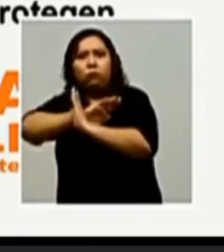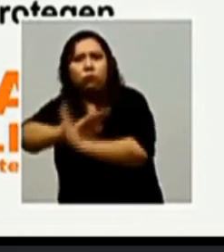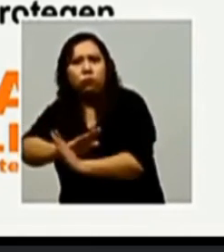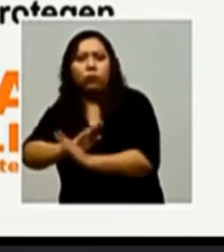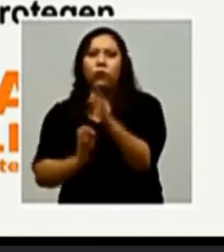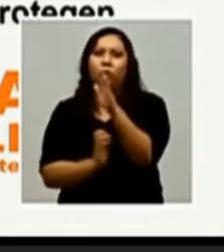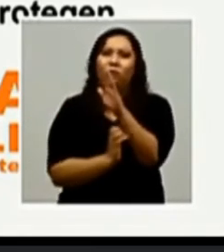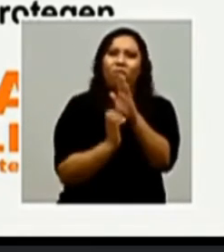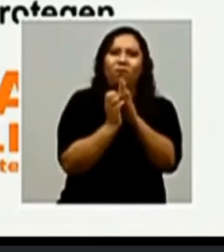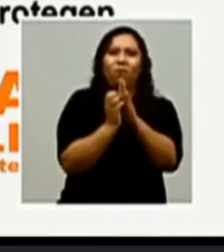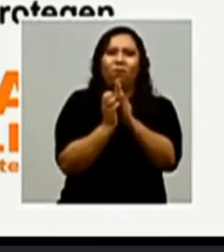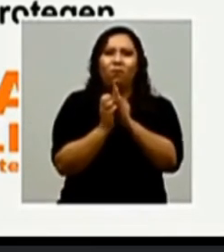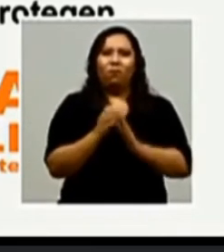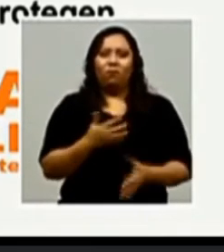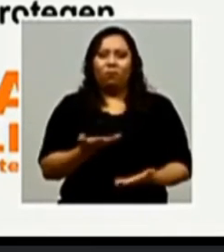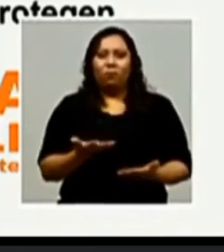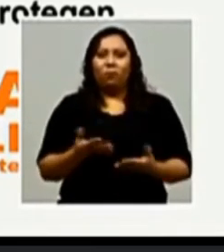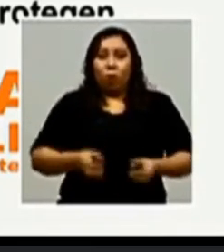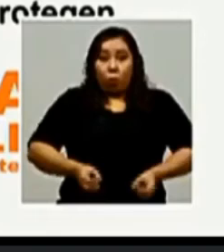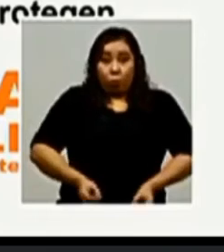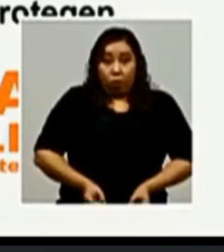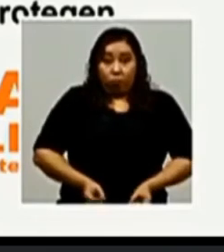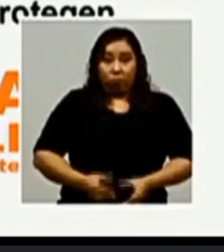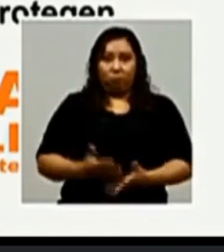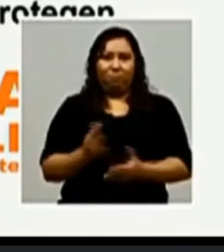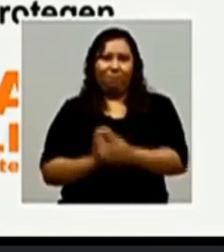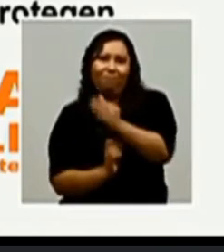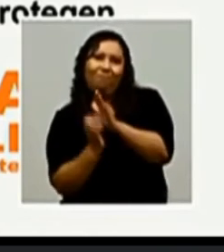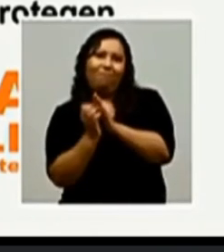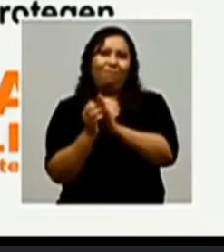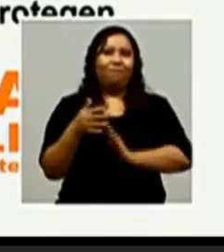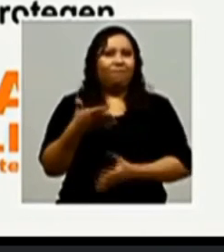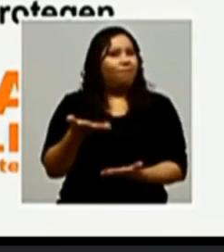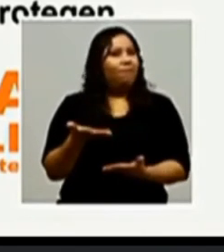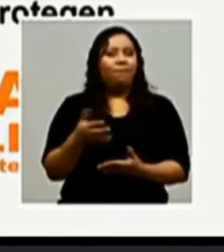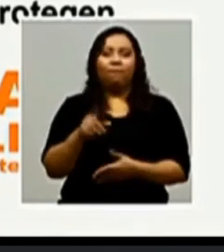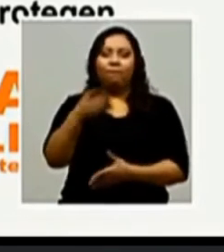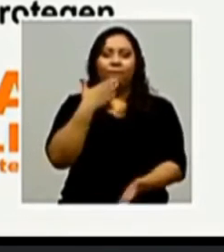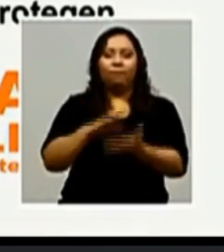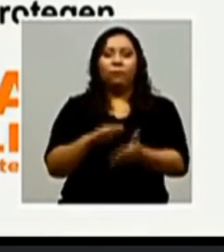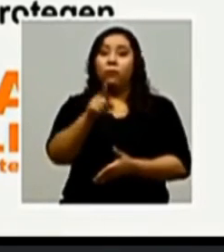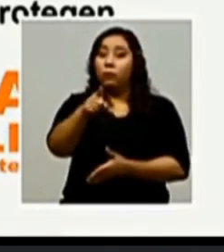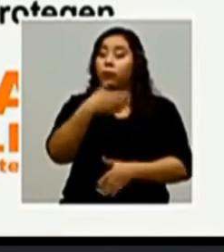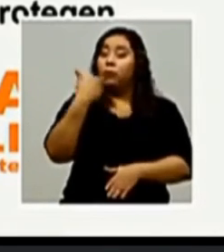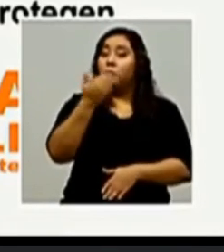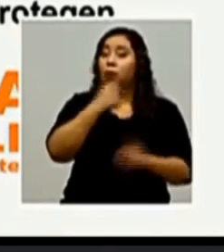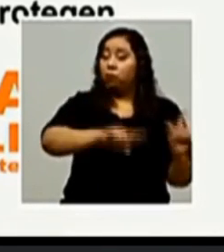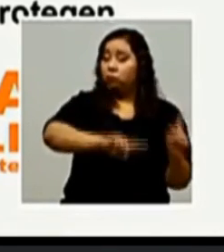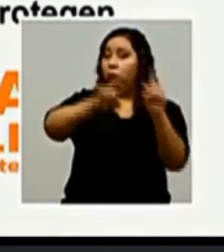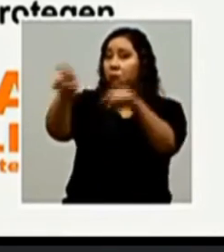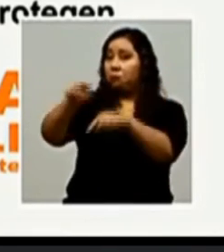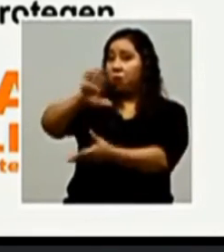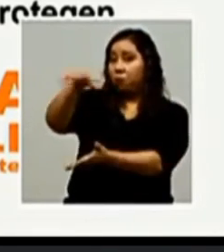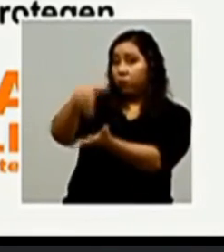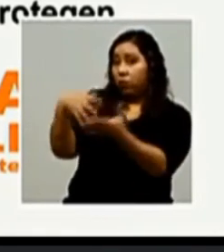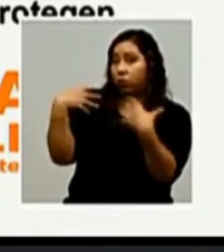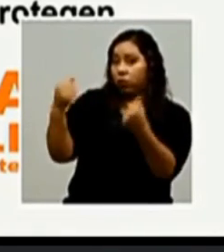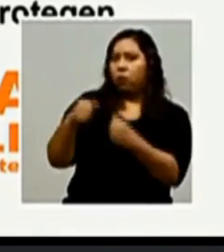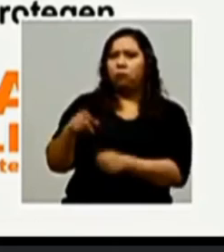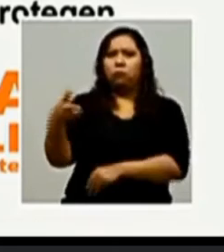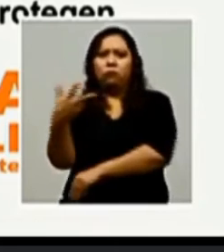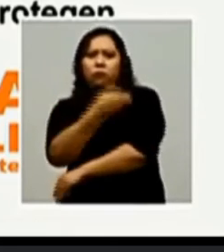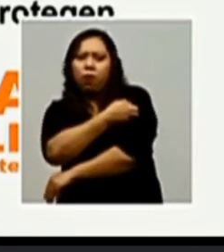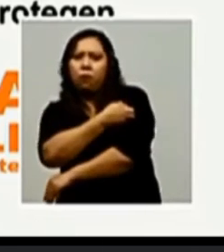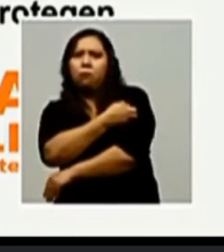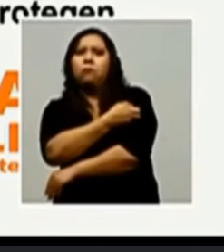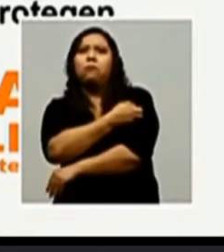cáncer de matriz conocido. Es el cáncer más frecuente en nuestro país. Vaya al centro de salud más cercano. la vacuna es muy segura y también